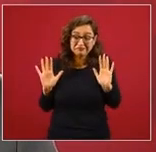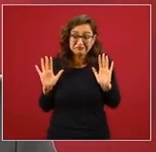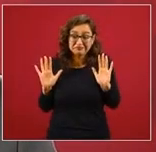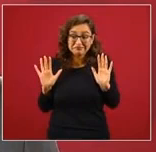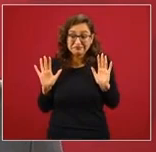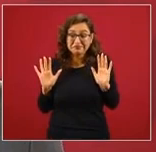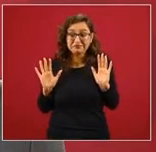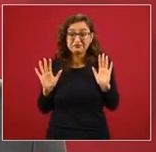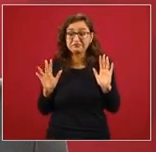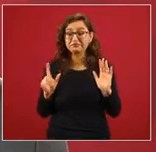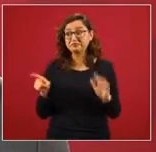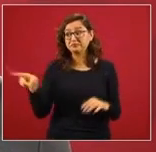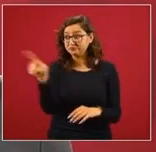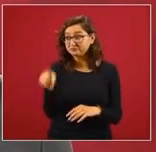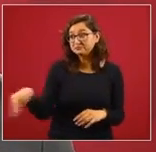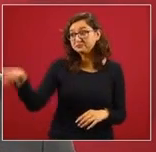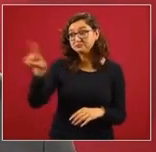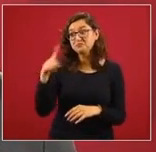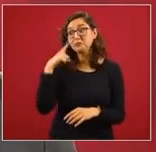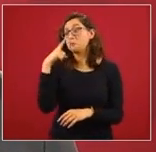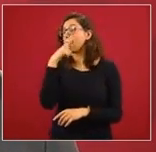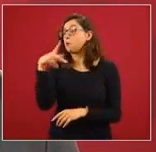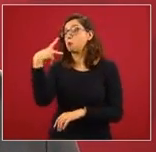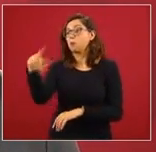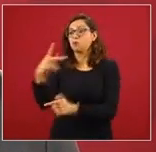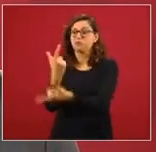Y lo tienen que hacer con libertad.